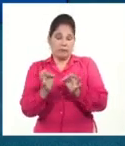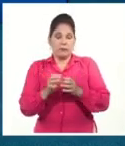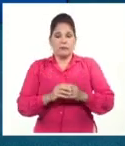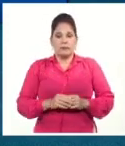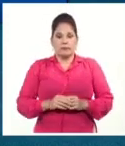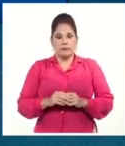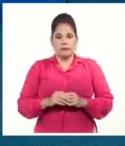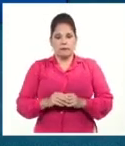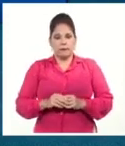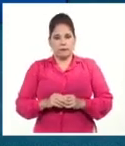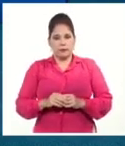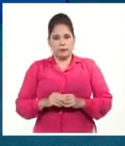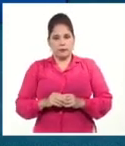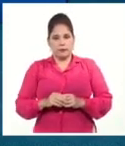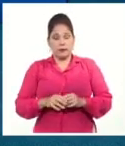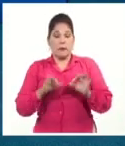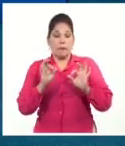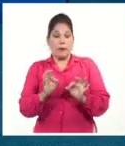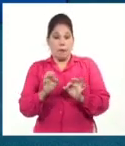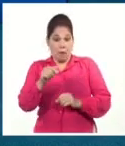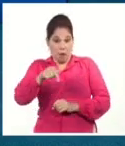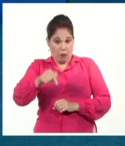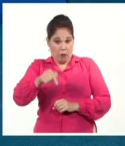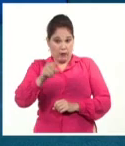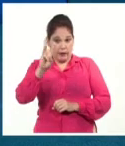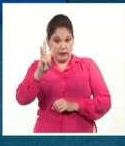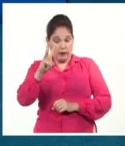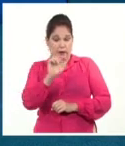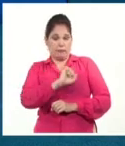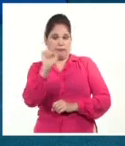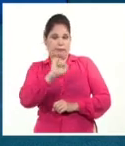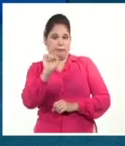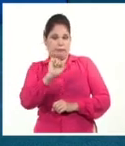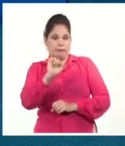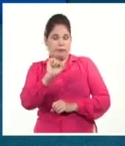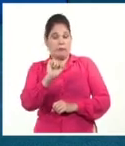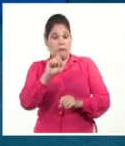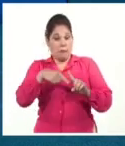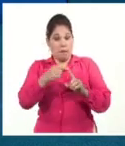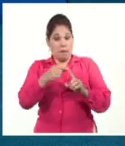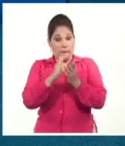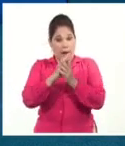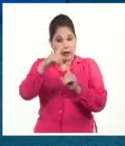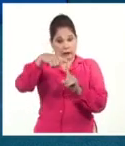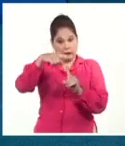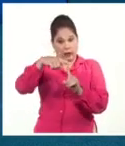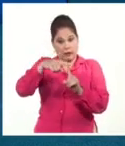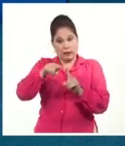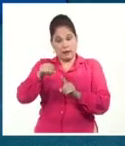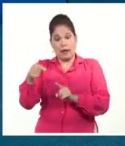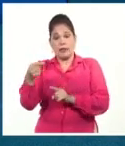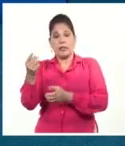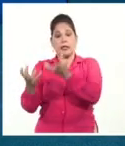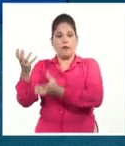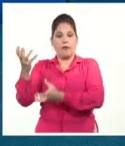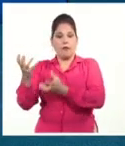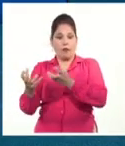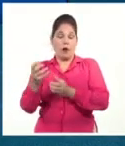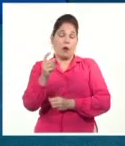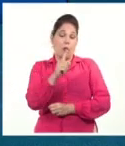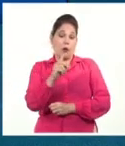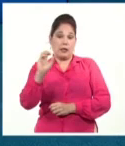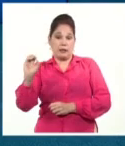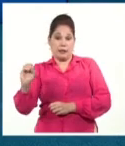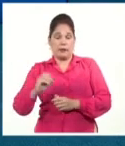zurdo Oscar Hernández que arribó a su tercer éxito personal. Por su parte Matanza superó a 100 fuegos 1-0 en un